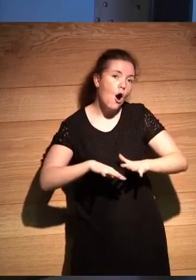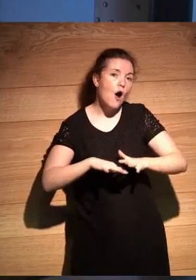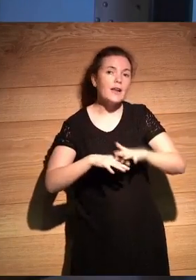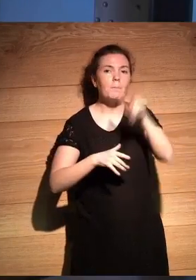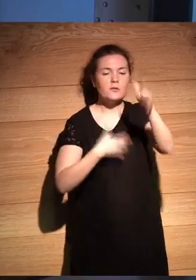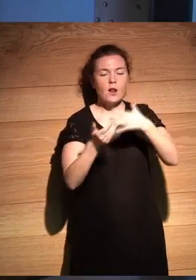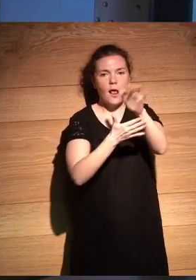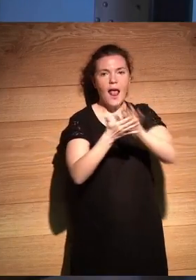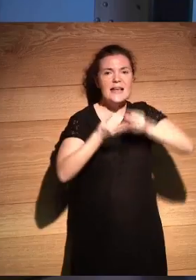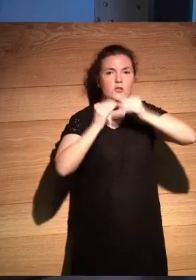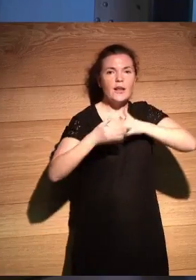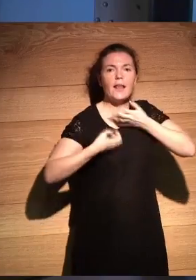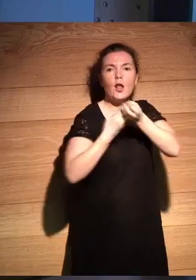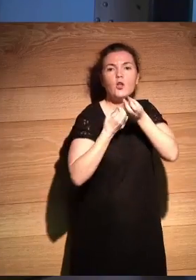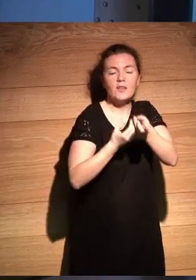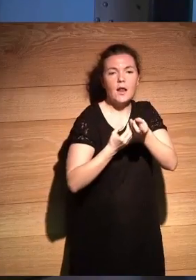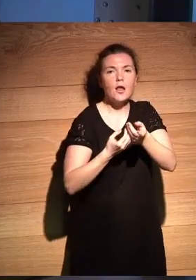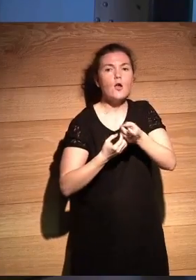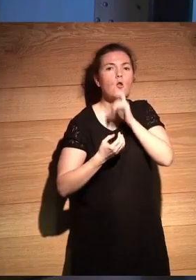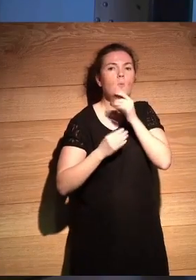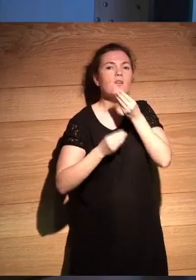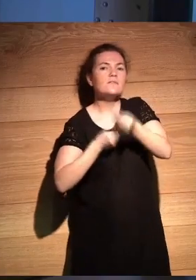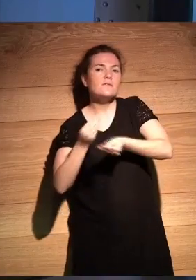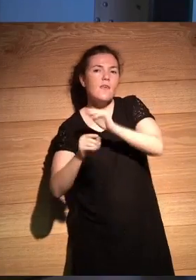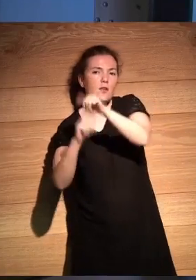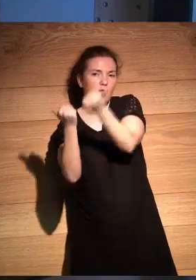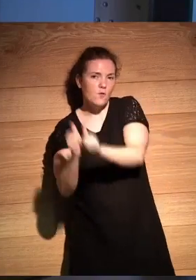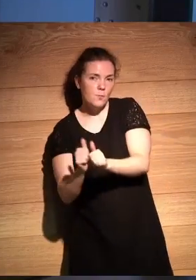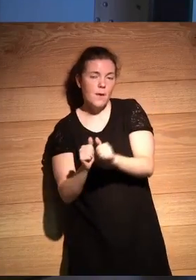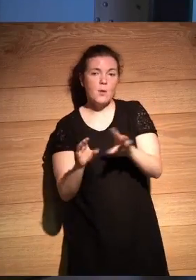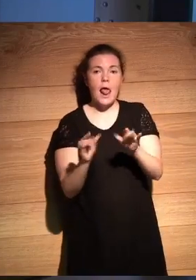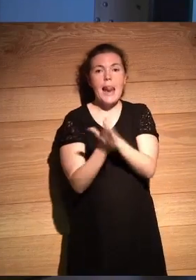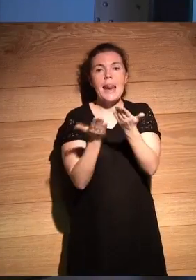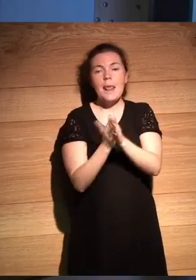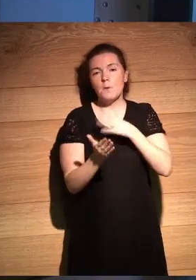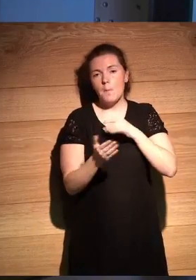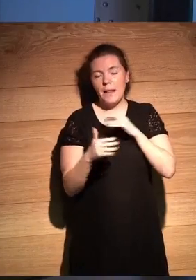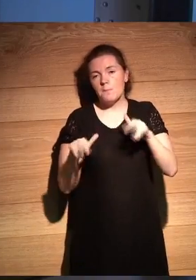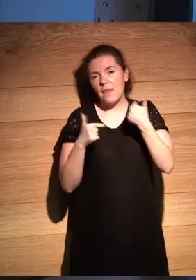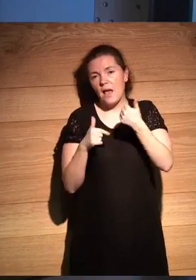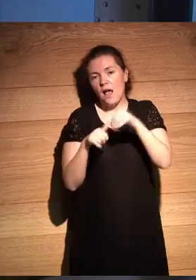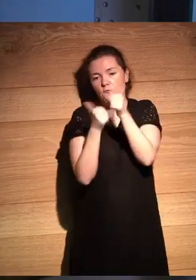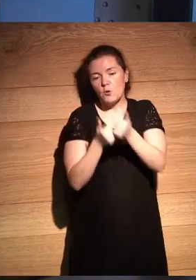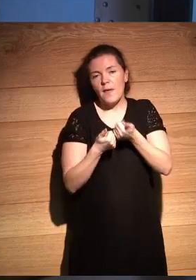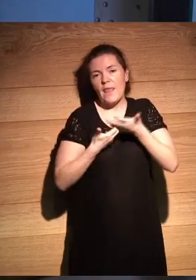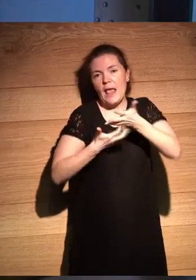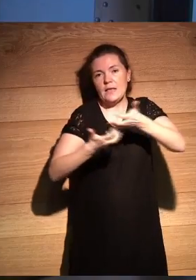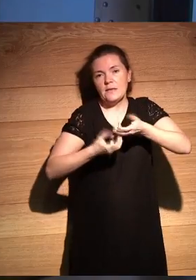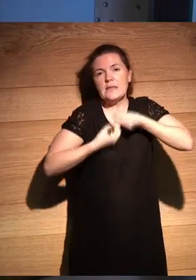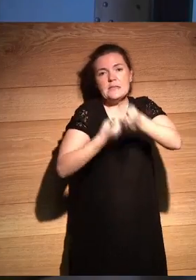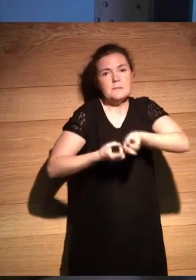narrador de historias quiere contar y a través de los formatos que se pueden explicar el libro el papel permite una serie de expresiones